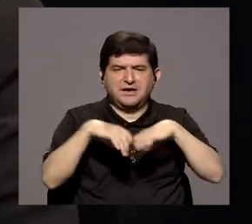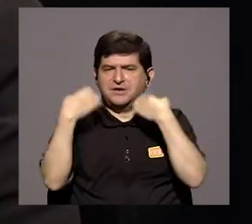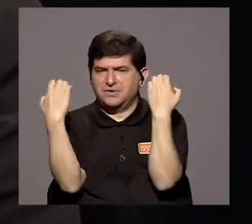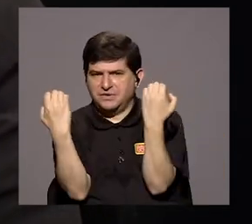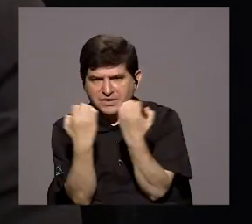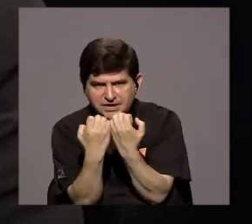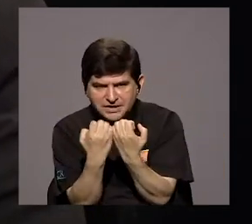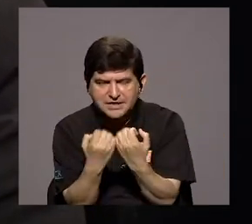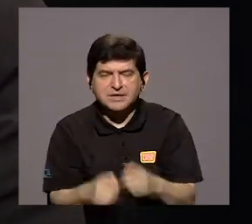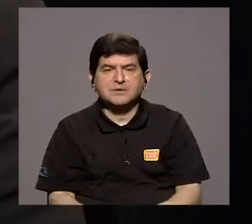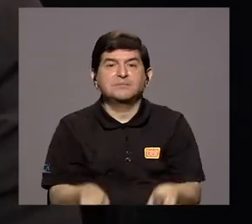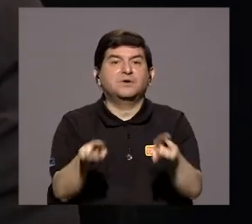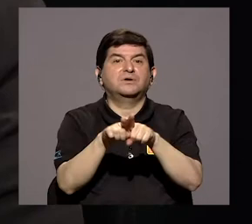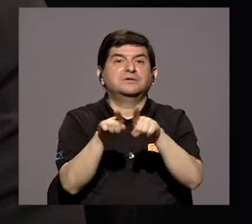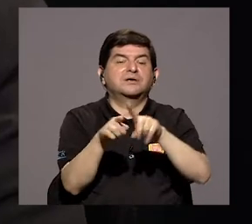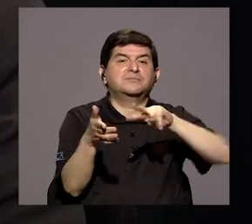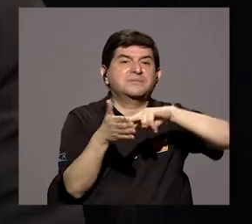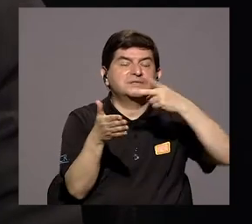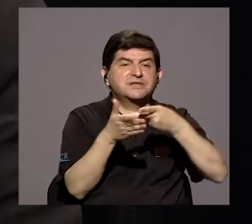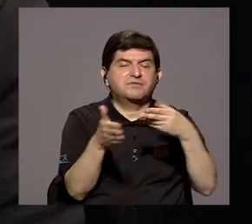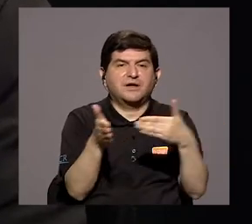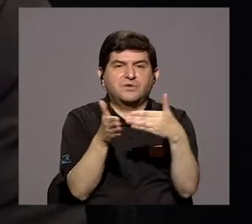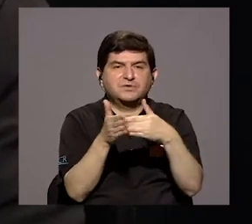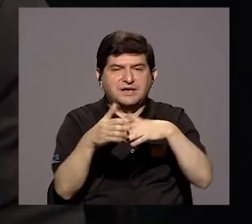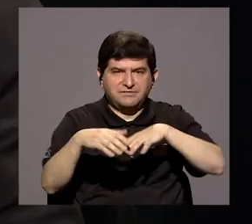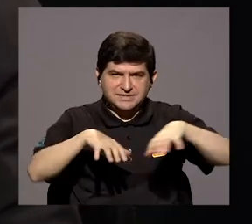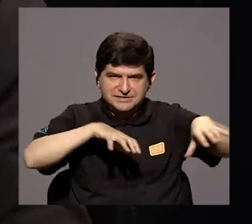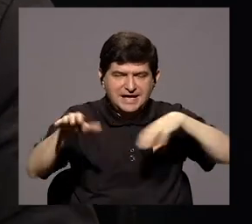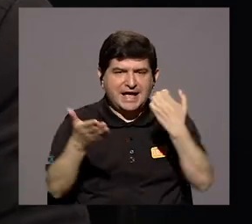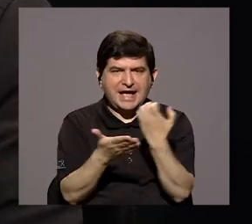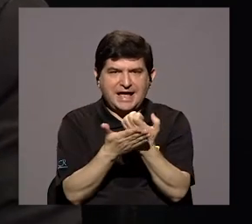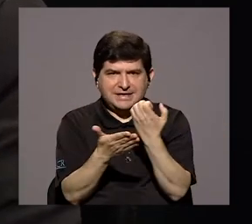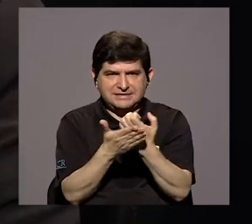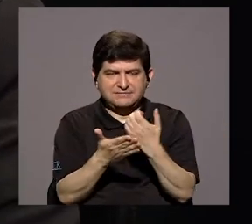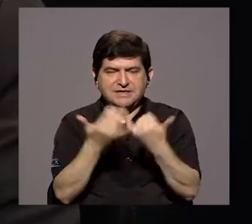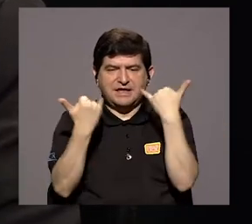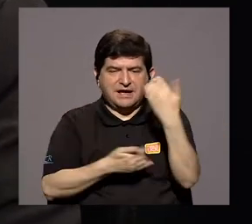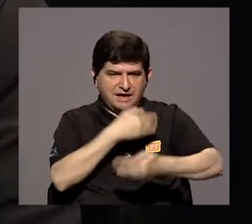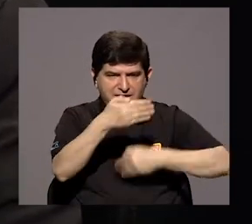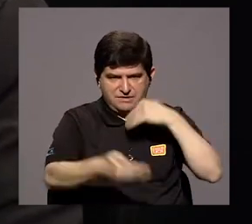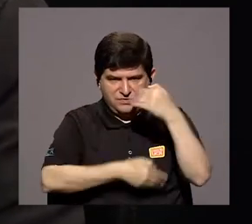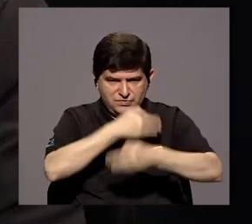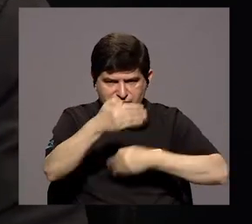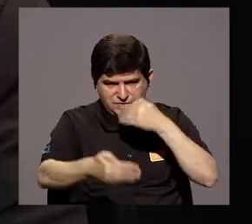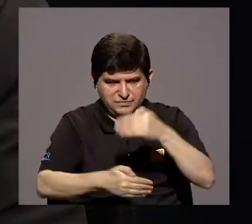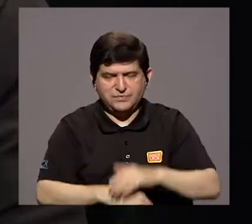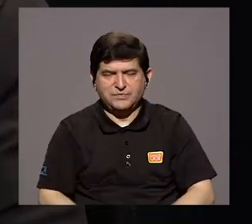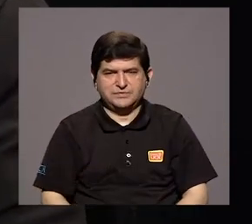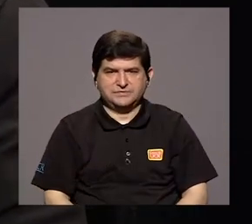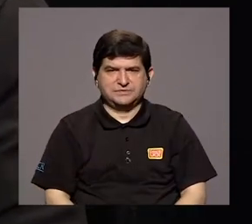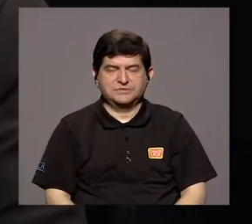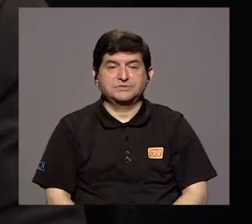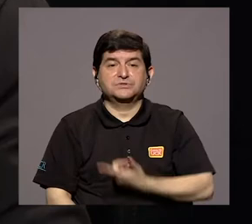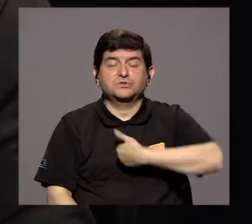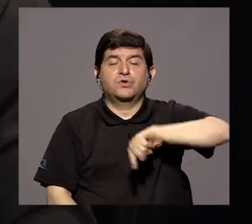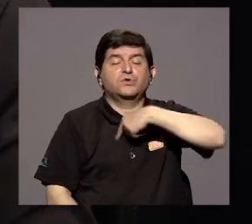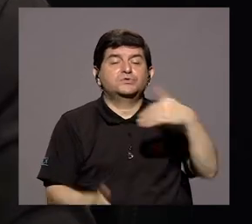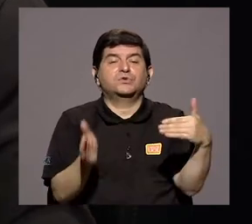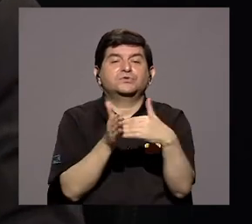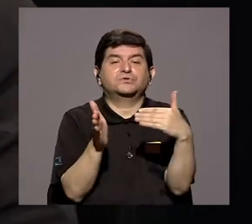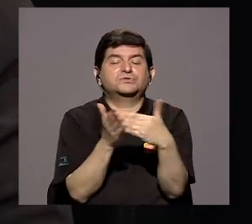inversión en lo que es la reactivación económica, ¿verdad?, ahora en este proceso que estamos. Ahora queremos nuevamente,